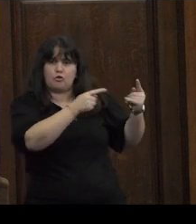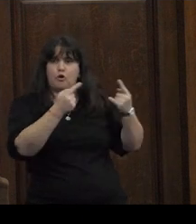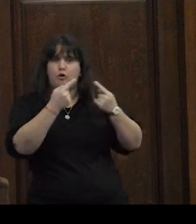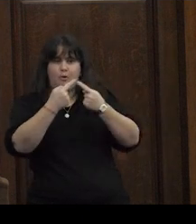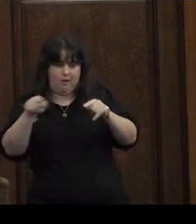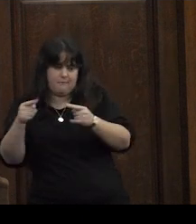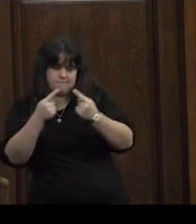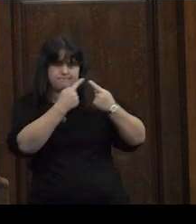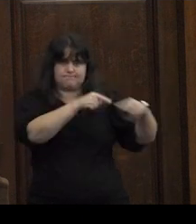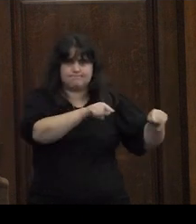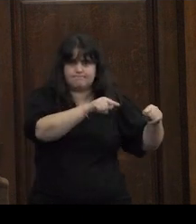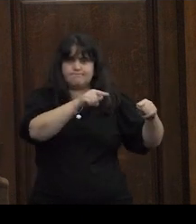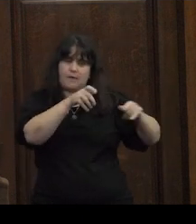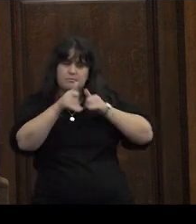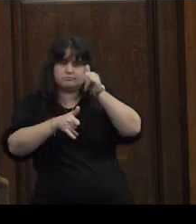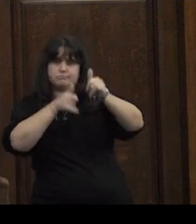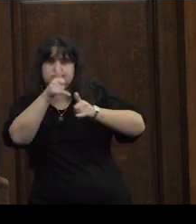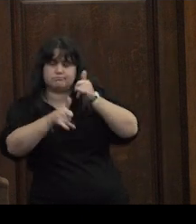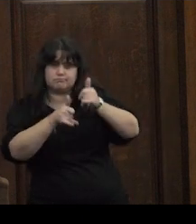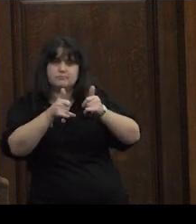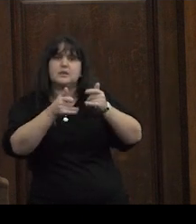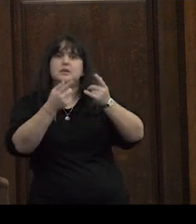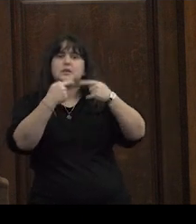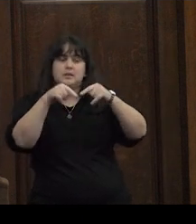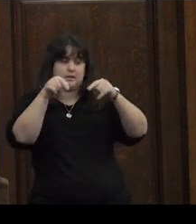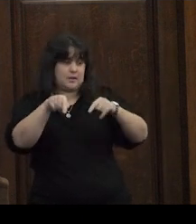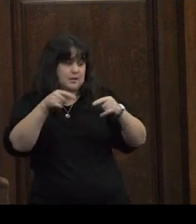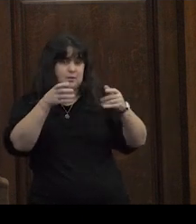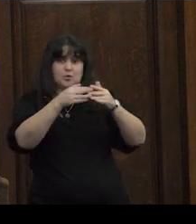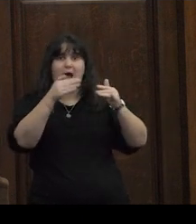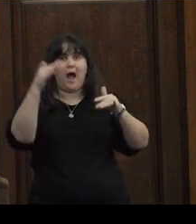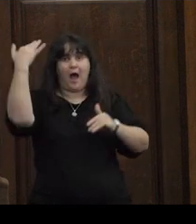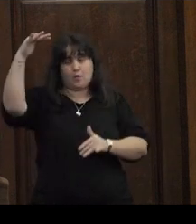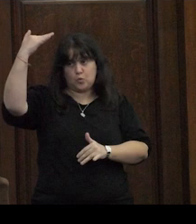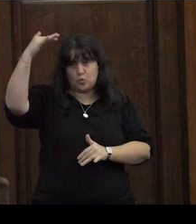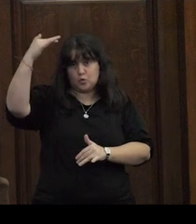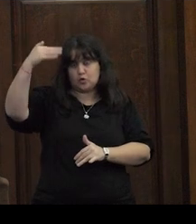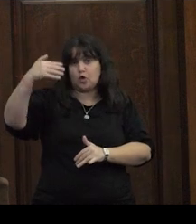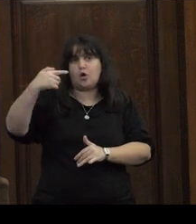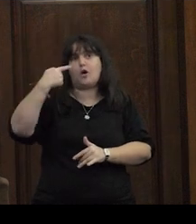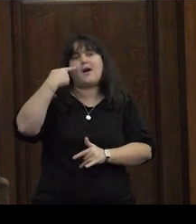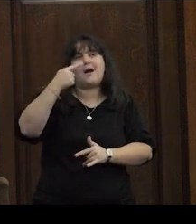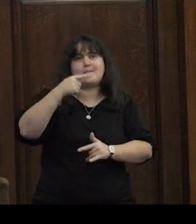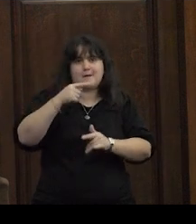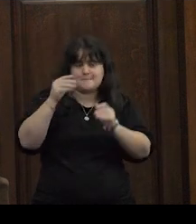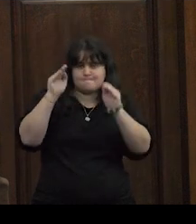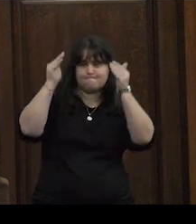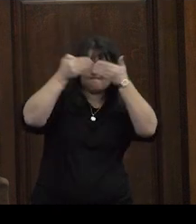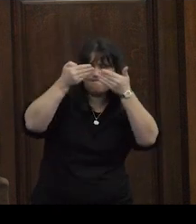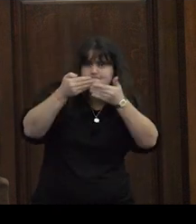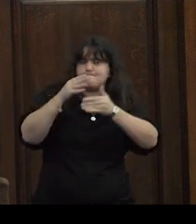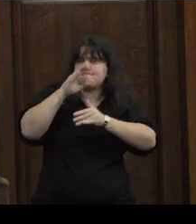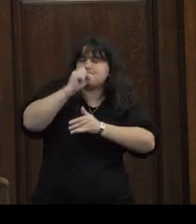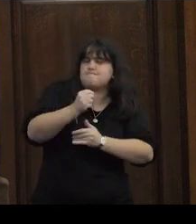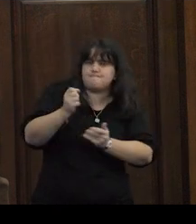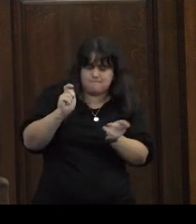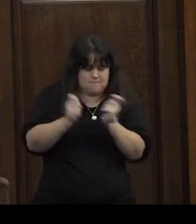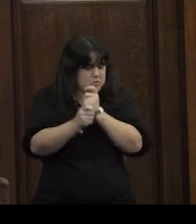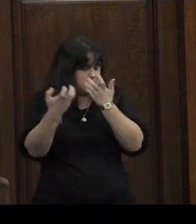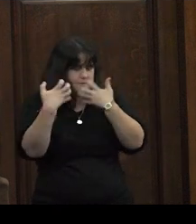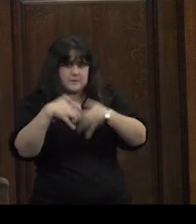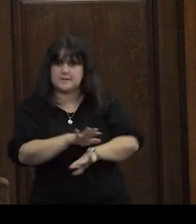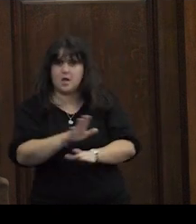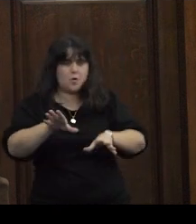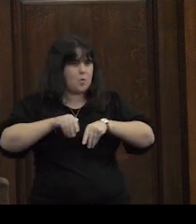sentido que insisten en estas narrativas mientras que los adultos aparecen como más cerrados resistentes al cambio